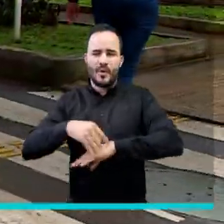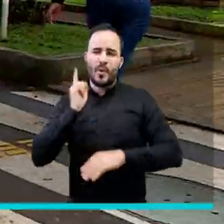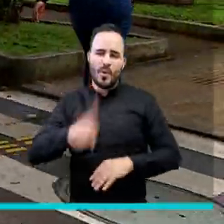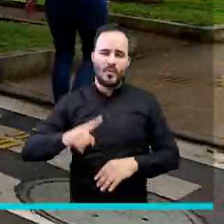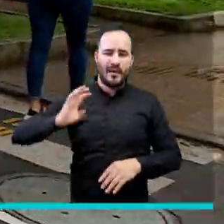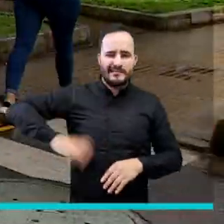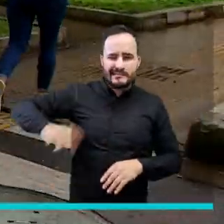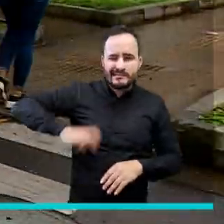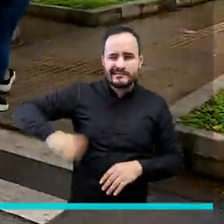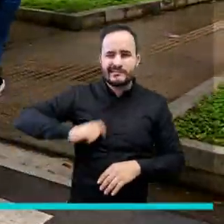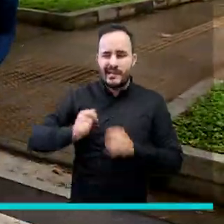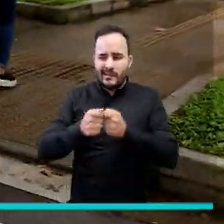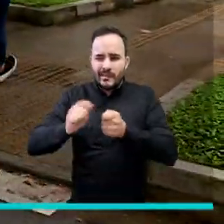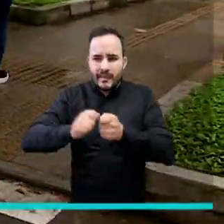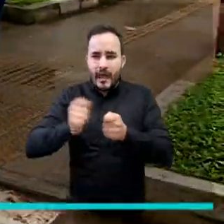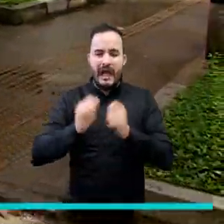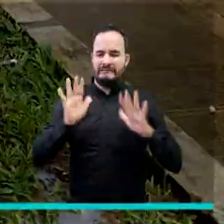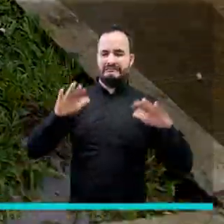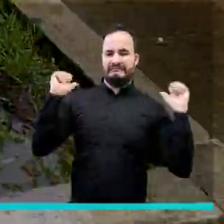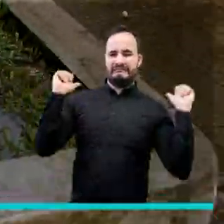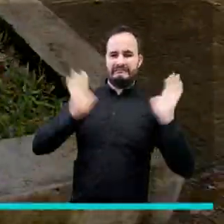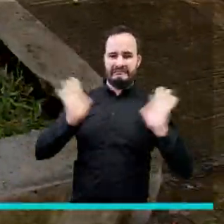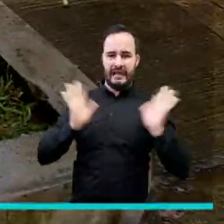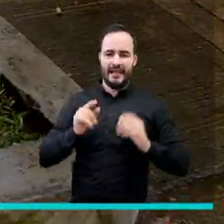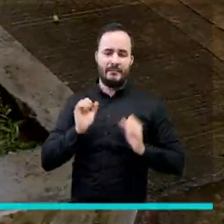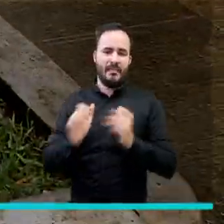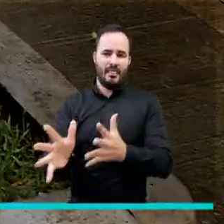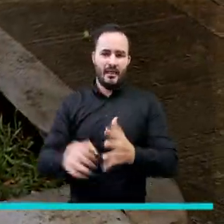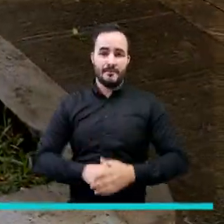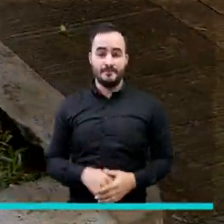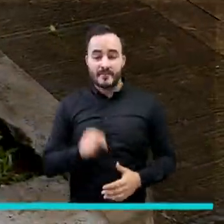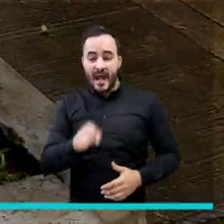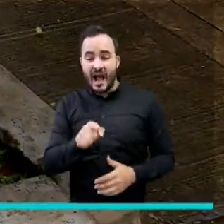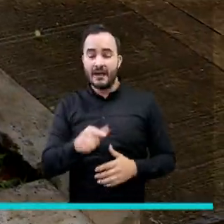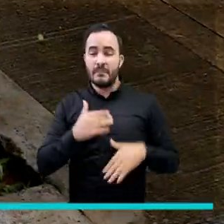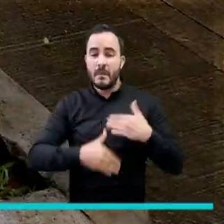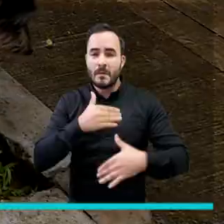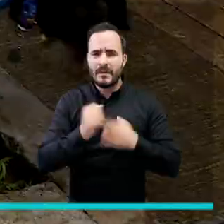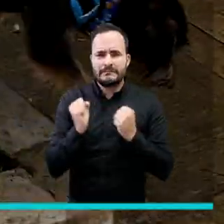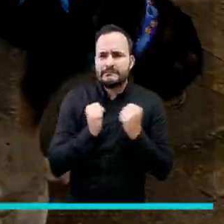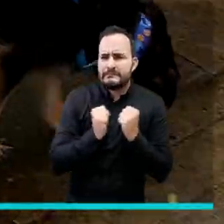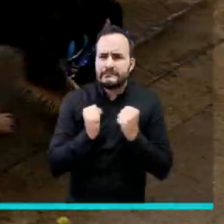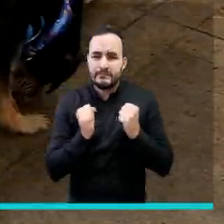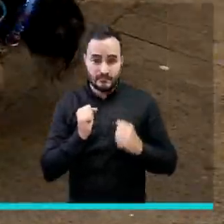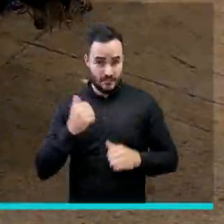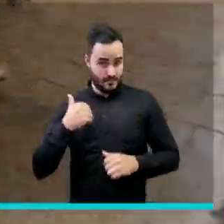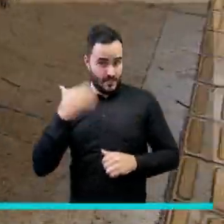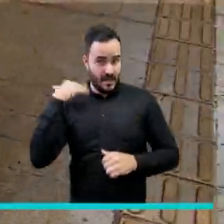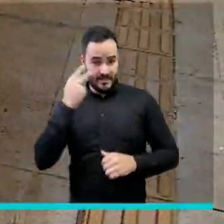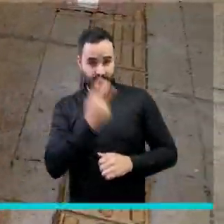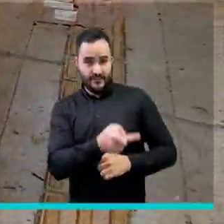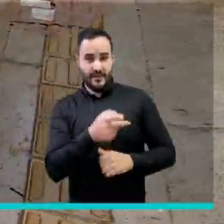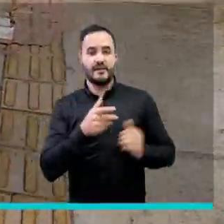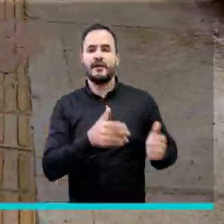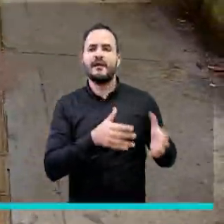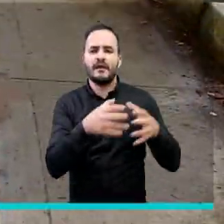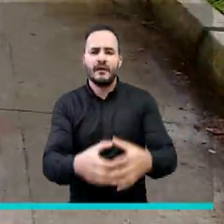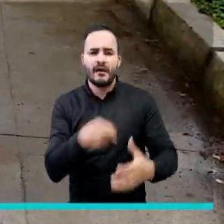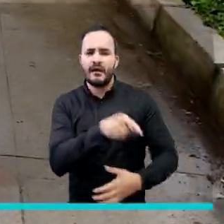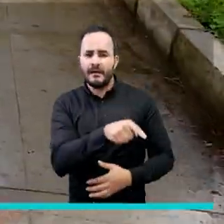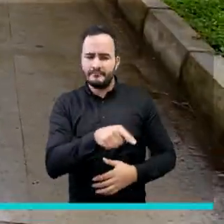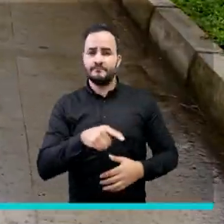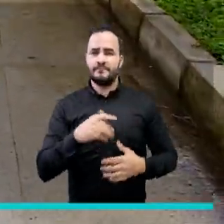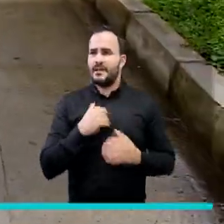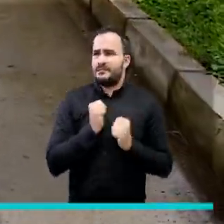porque tenía muchas pulgas y garrapatas y obvio nadie lo trataba. Era un perrito muy temeroso, sea, cuando llegó él no era capaz de salir a la